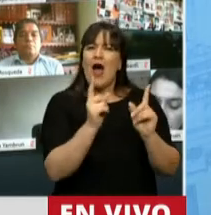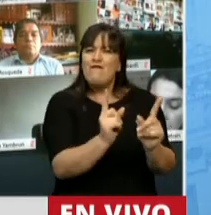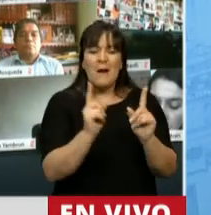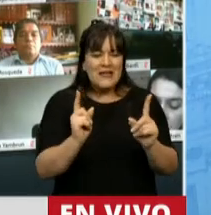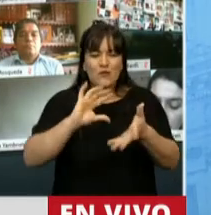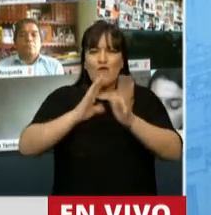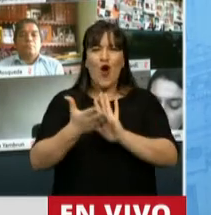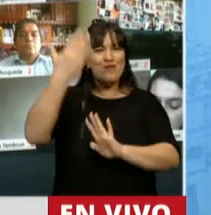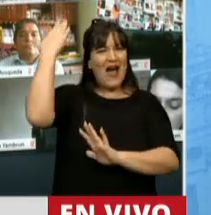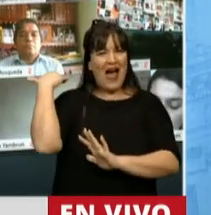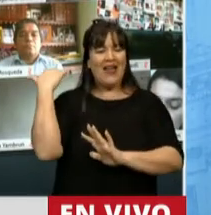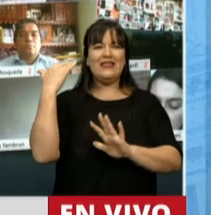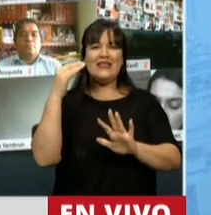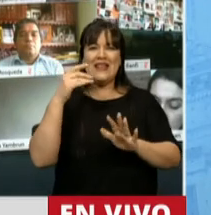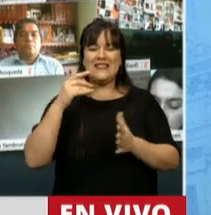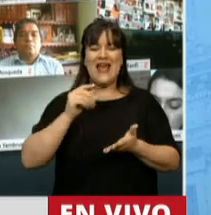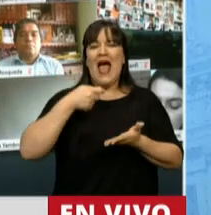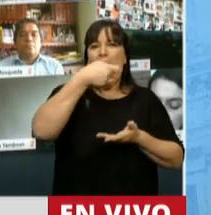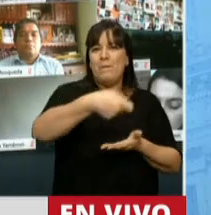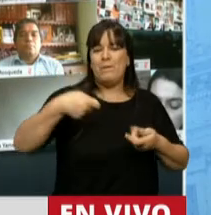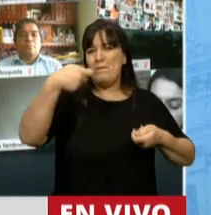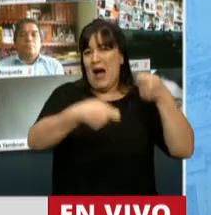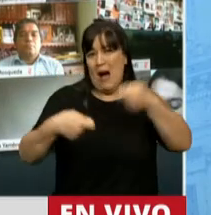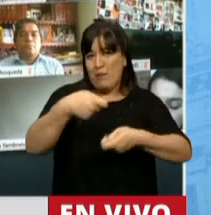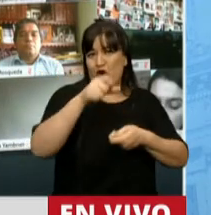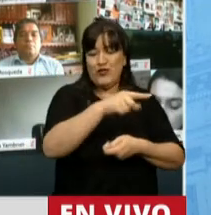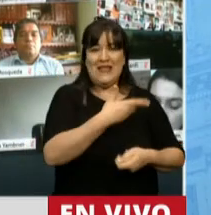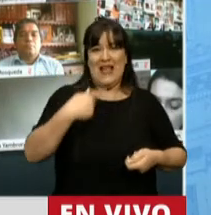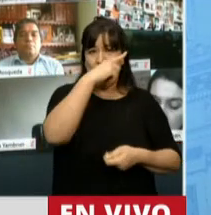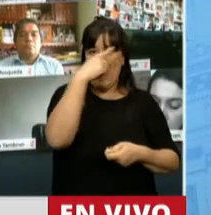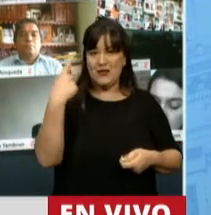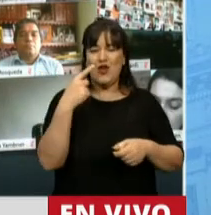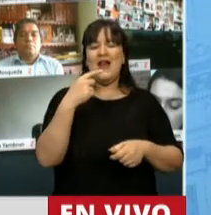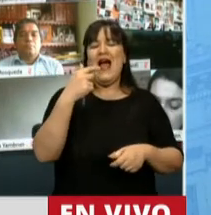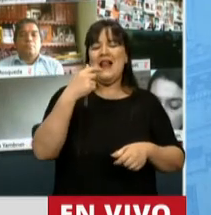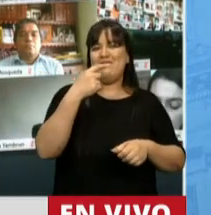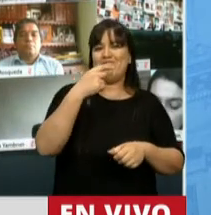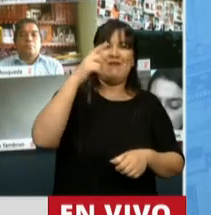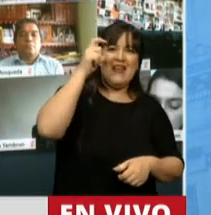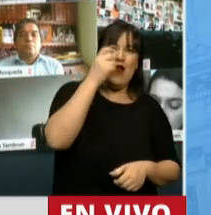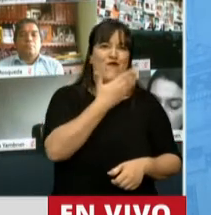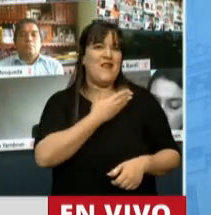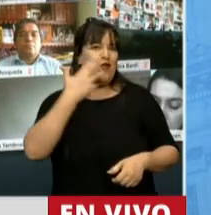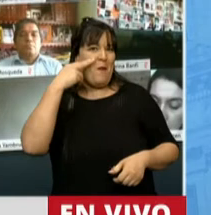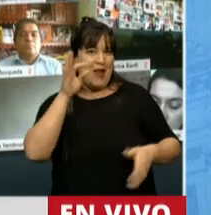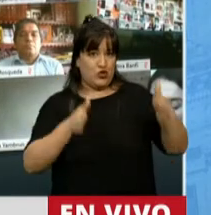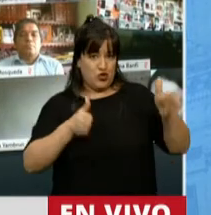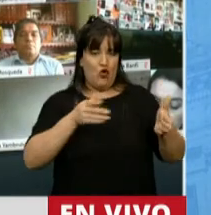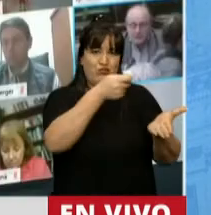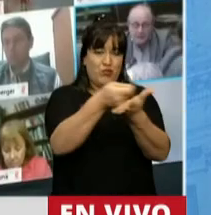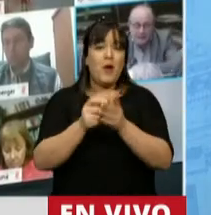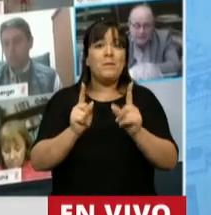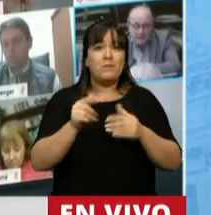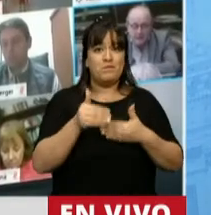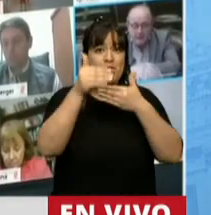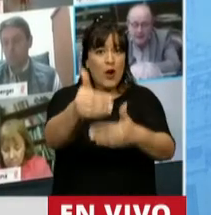mismo sistema de aporte que tenía el Estado Nacional en el primer cuatrimestre del año, ya que, con la prórroga del